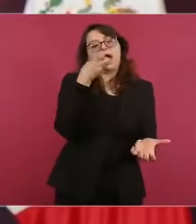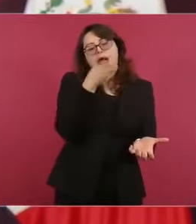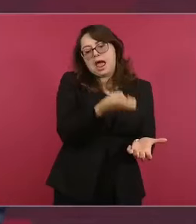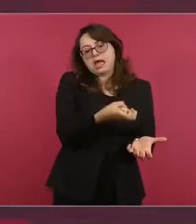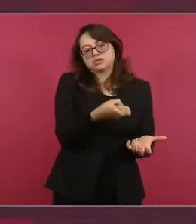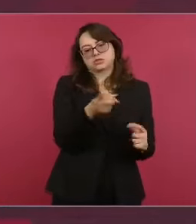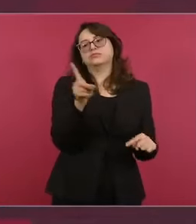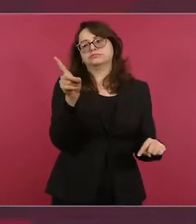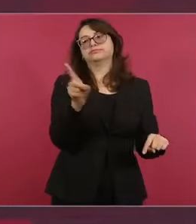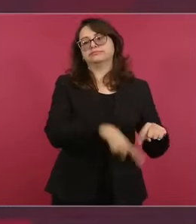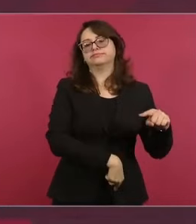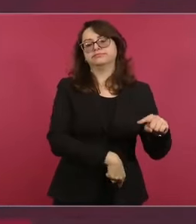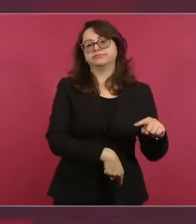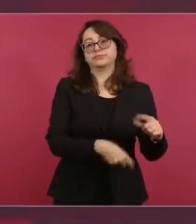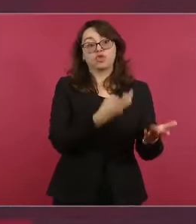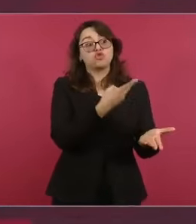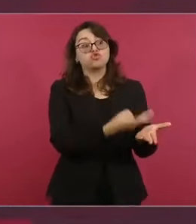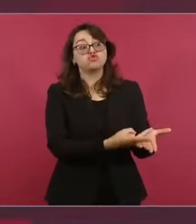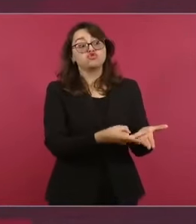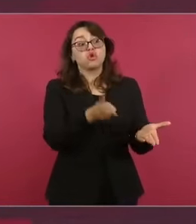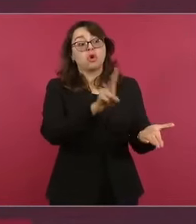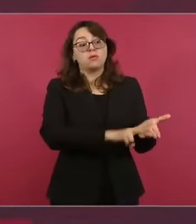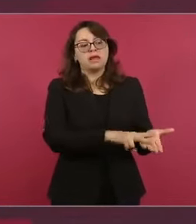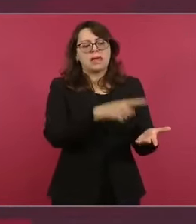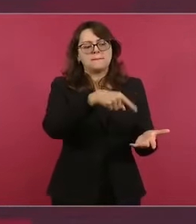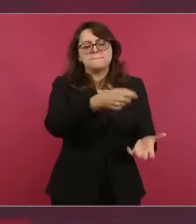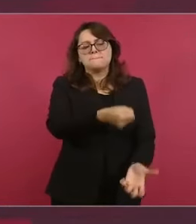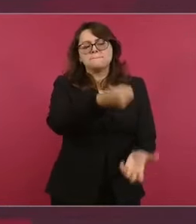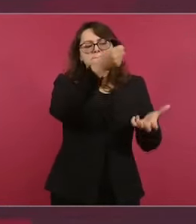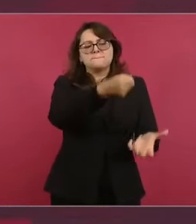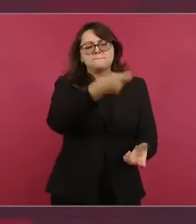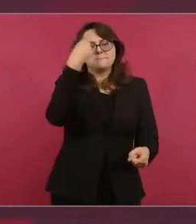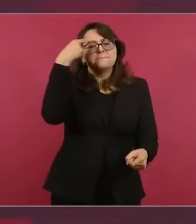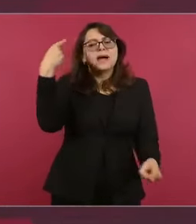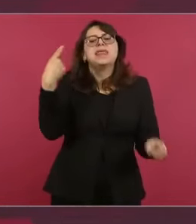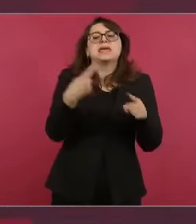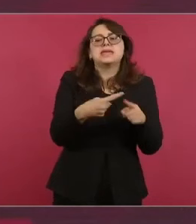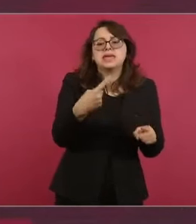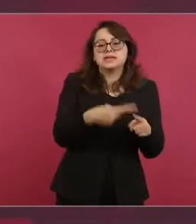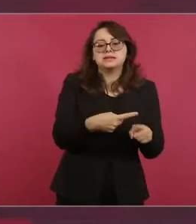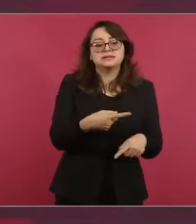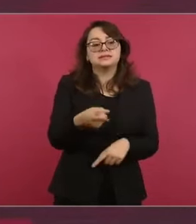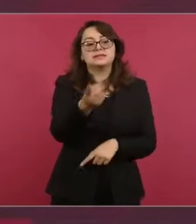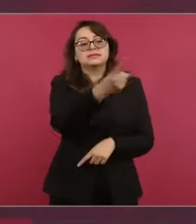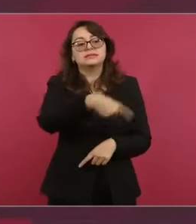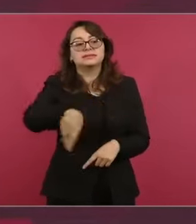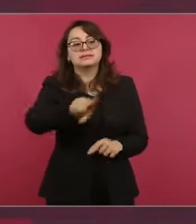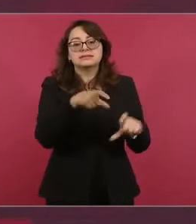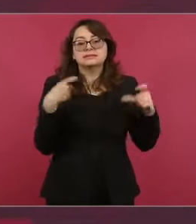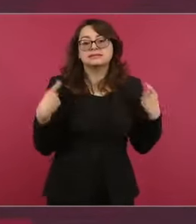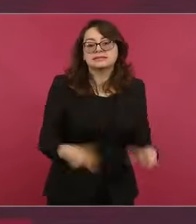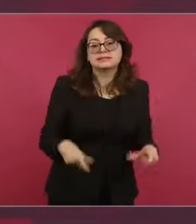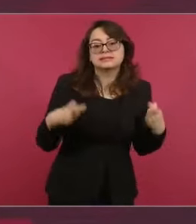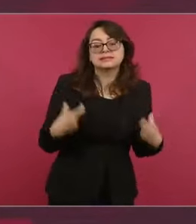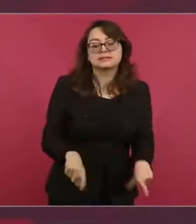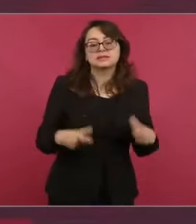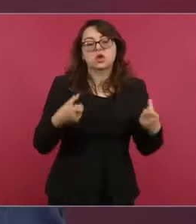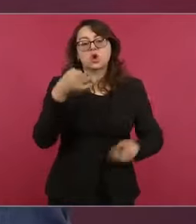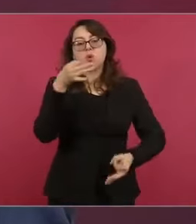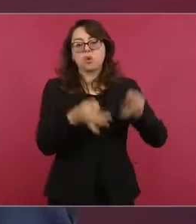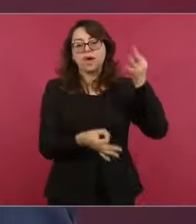son los privilegios de los de arriba, que realmente